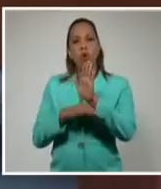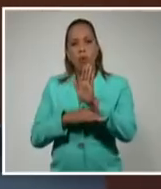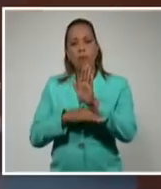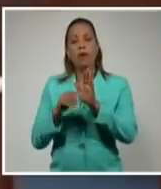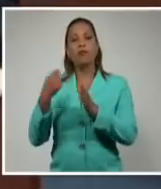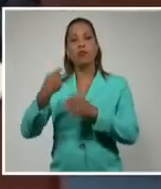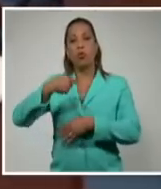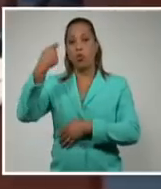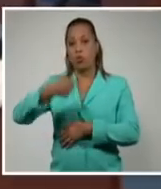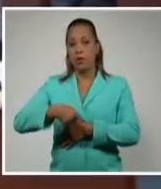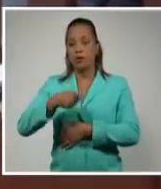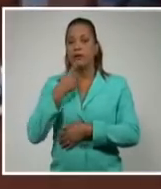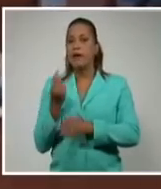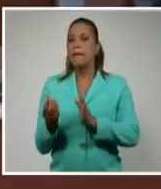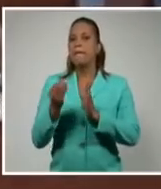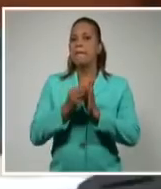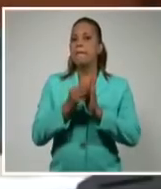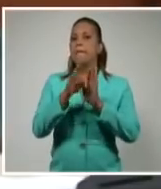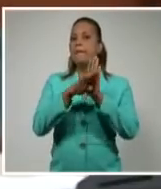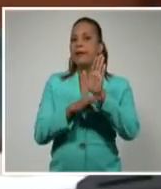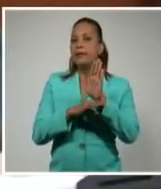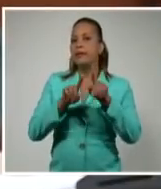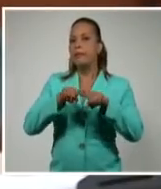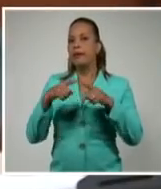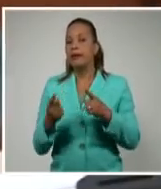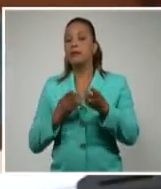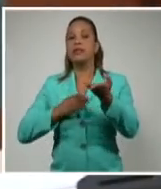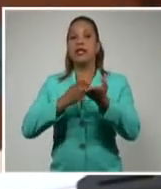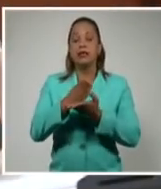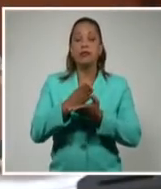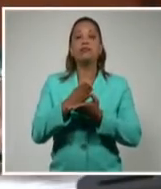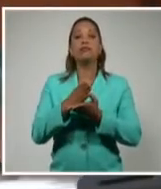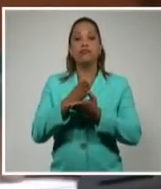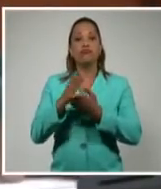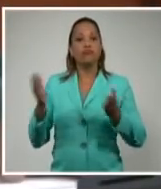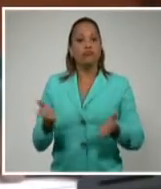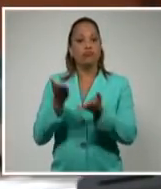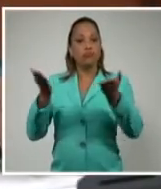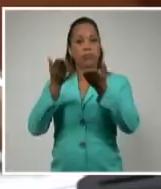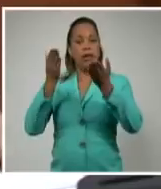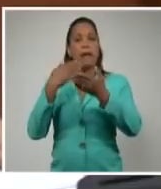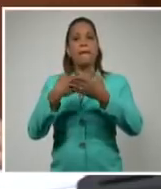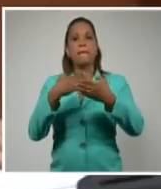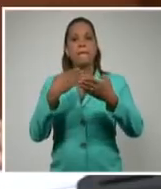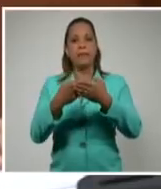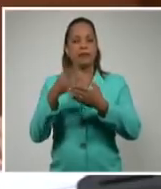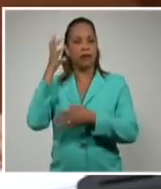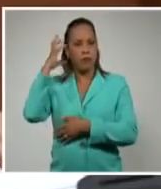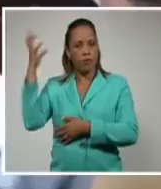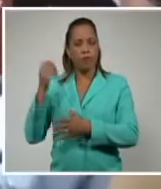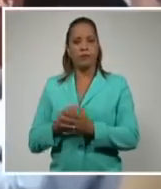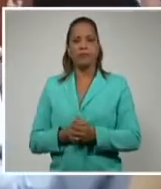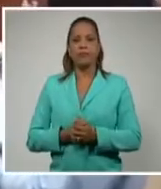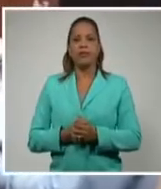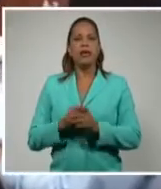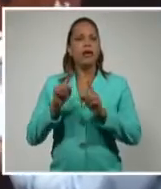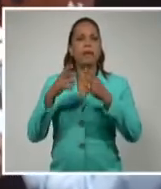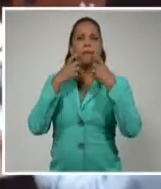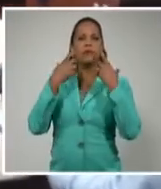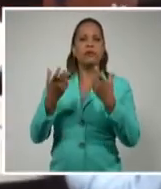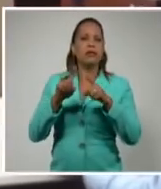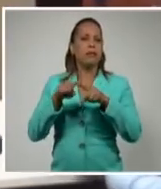las 15 nuevas medidas para continuar perfeccionando las empresas estatales. Un paso esencial para el desarrollo